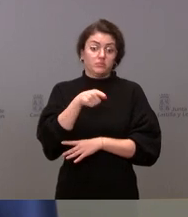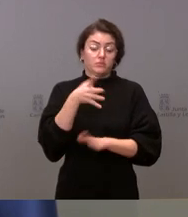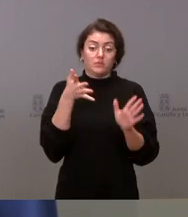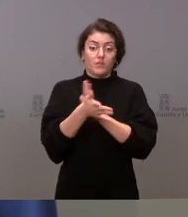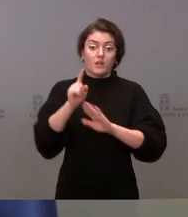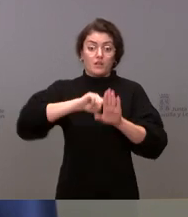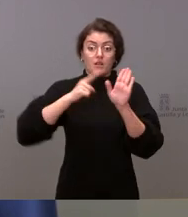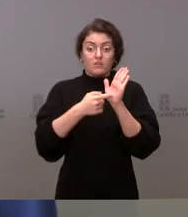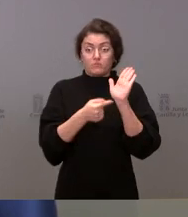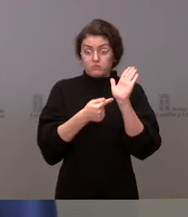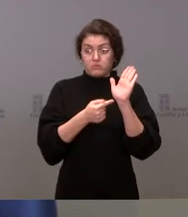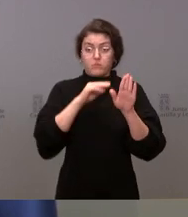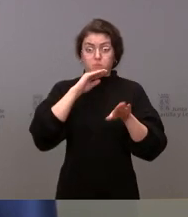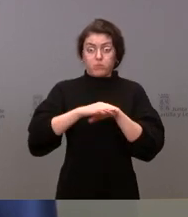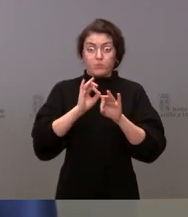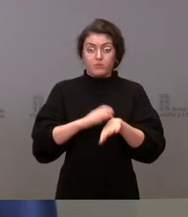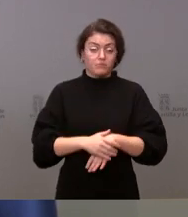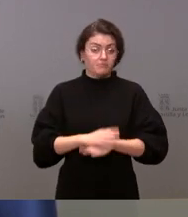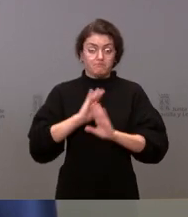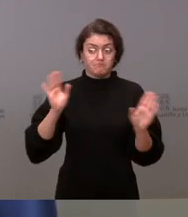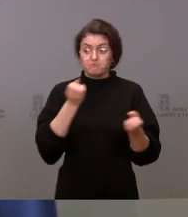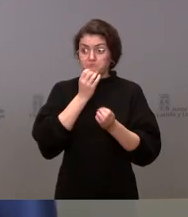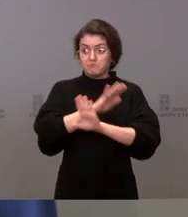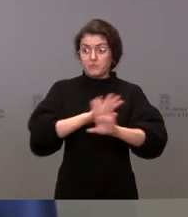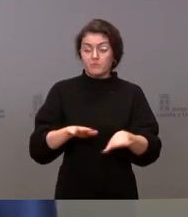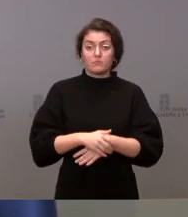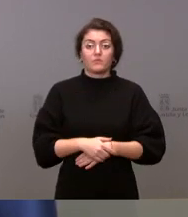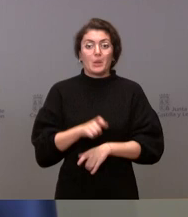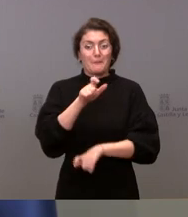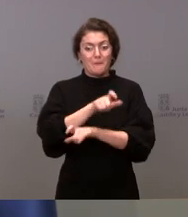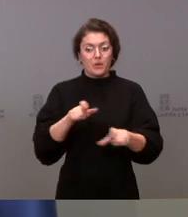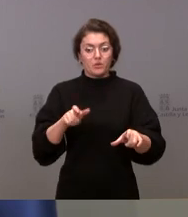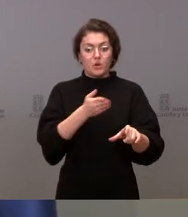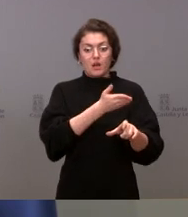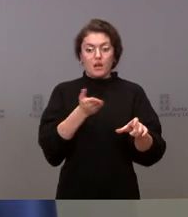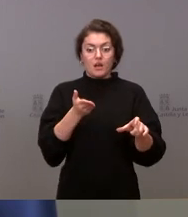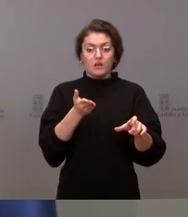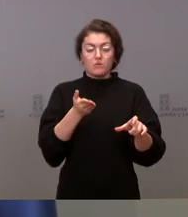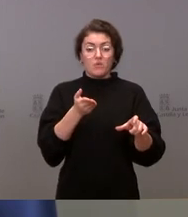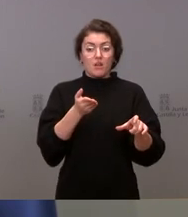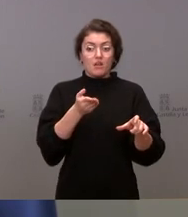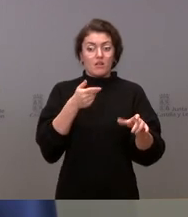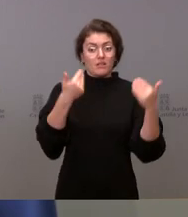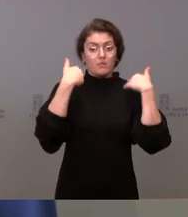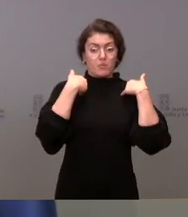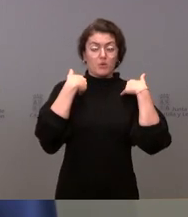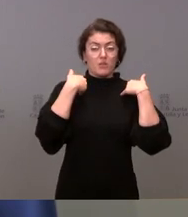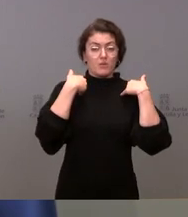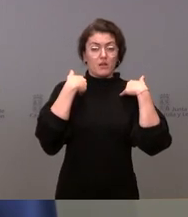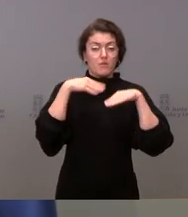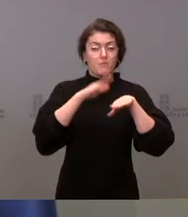y no hay más que decir las personas encargadas de velar por el cumplimiento de la ley son